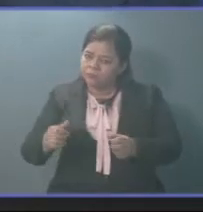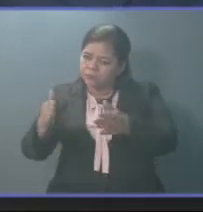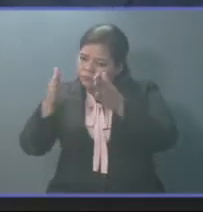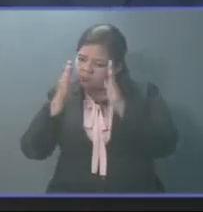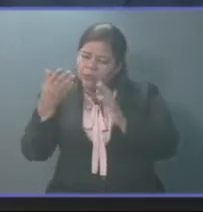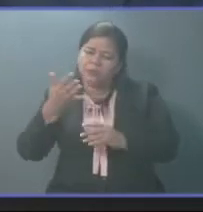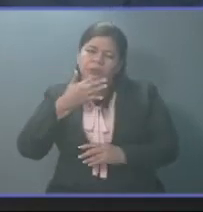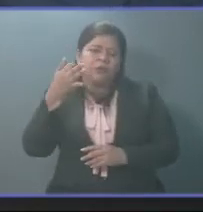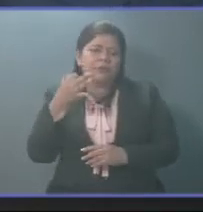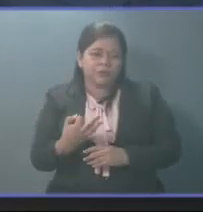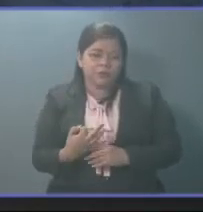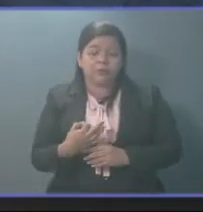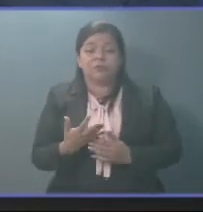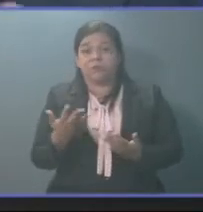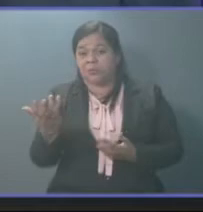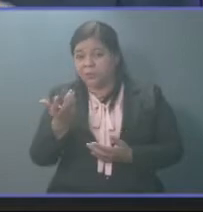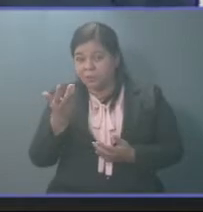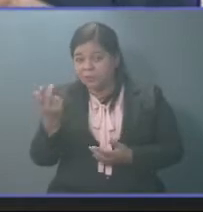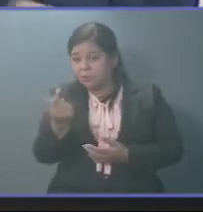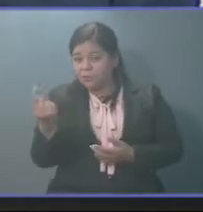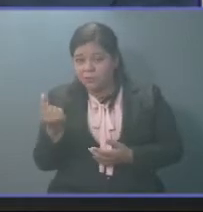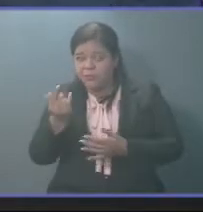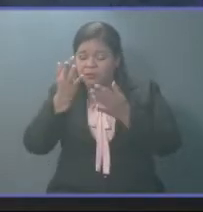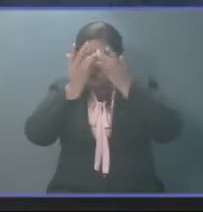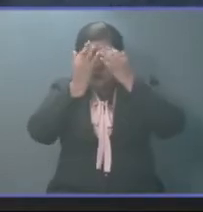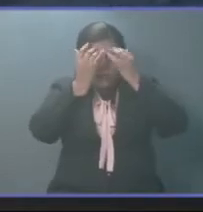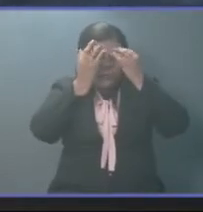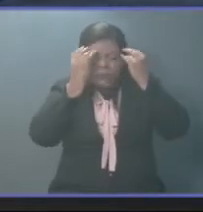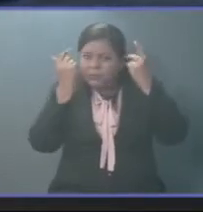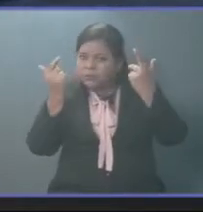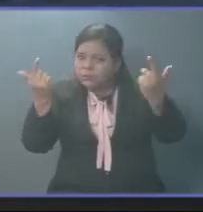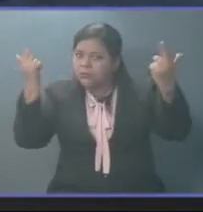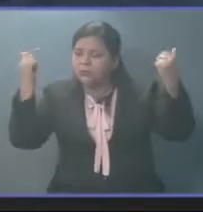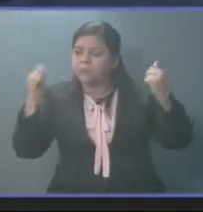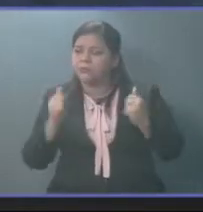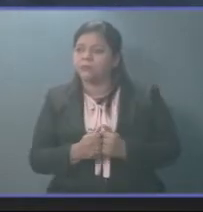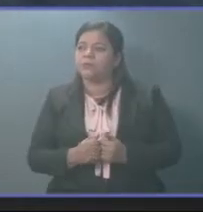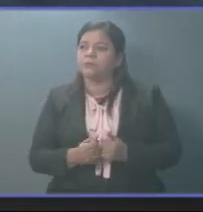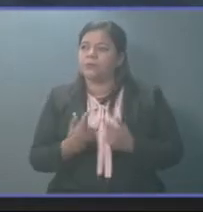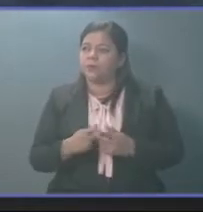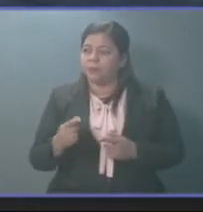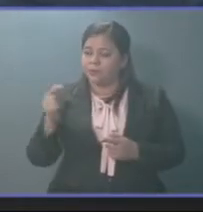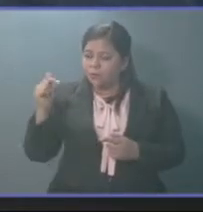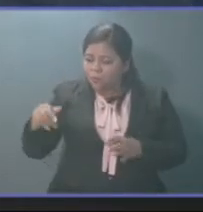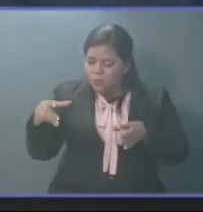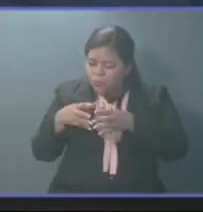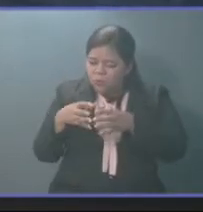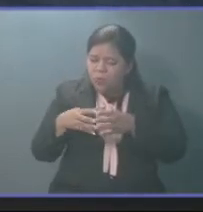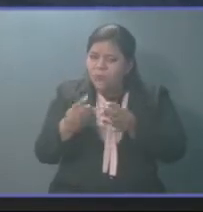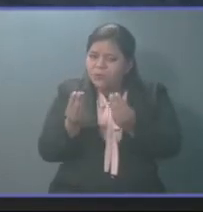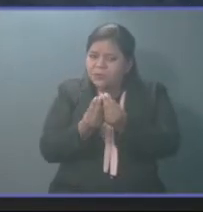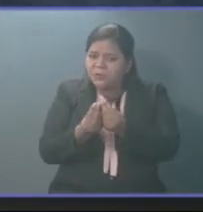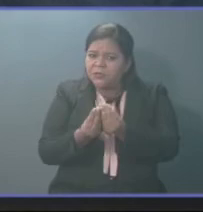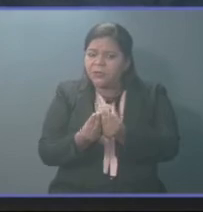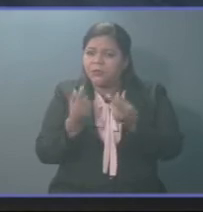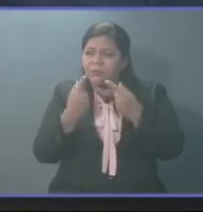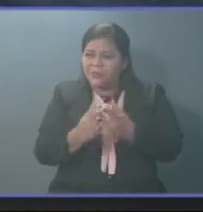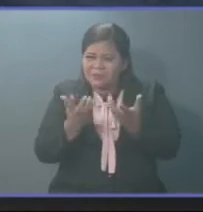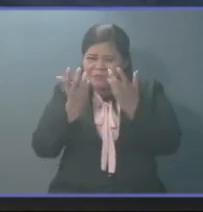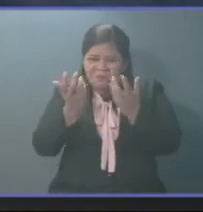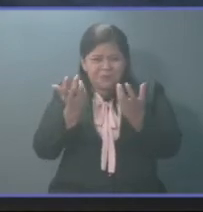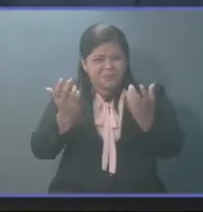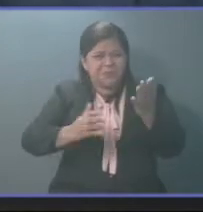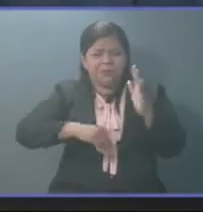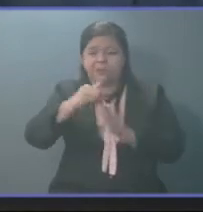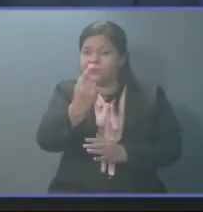verdad porque esta gente está desesperada. Y esta es parte de ellos que ha venido. Si no que son miles